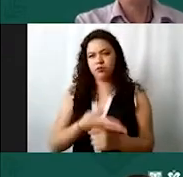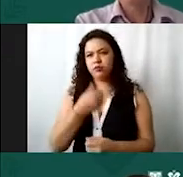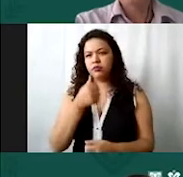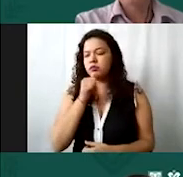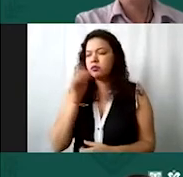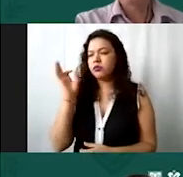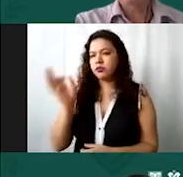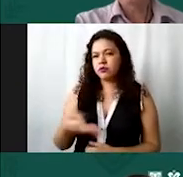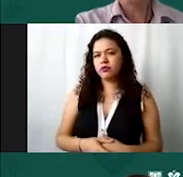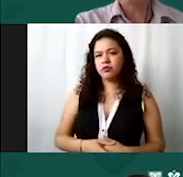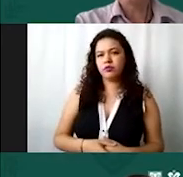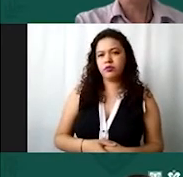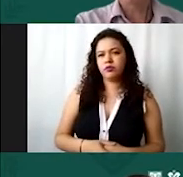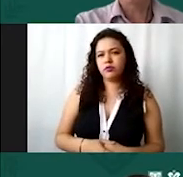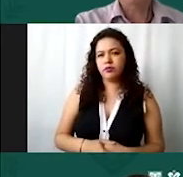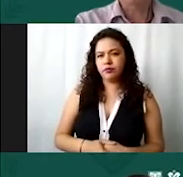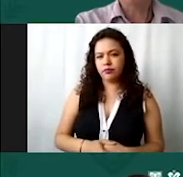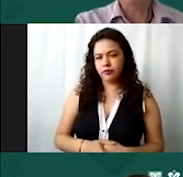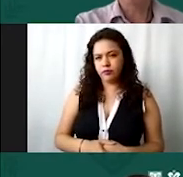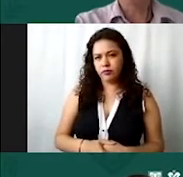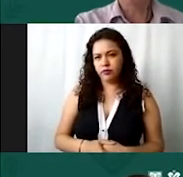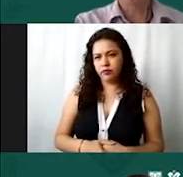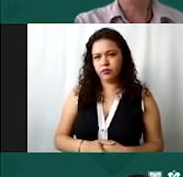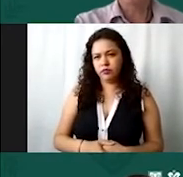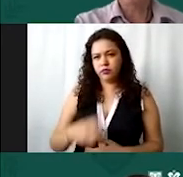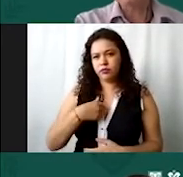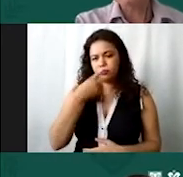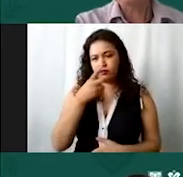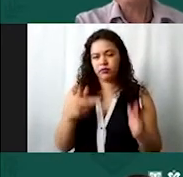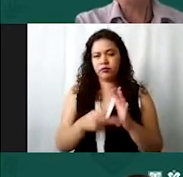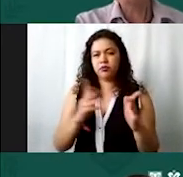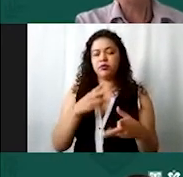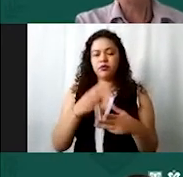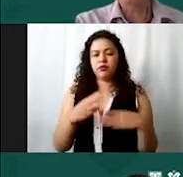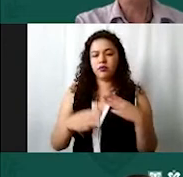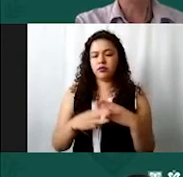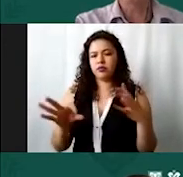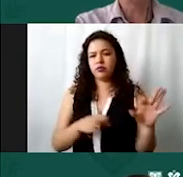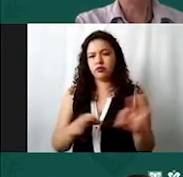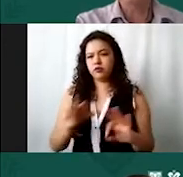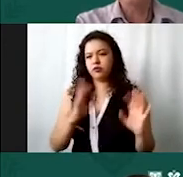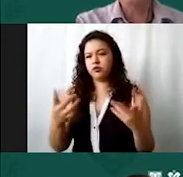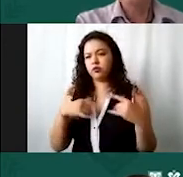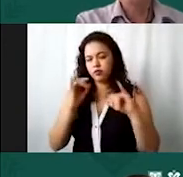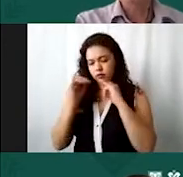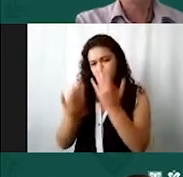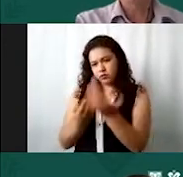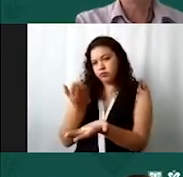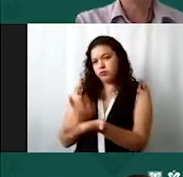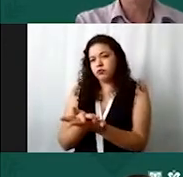les repito estos son solo herramientas de trabajo que la junta les propone